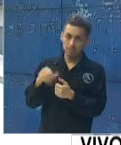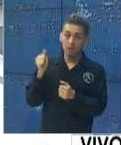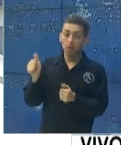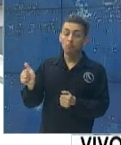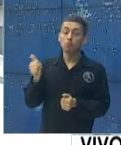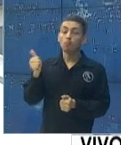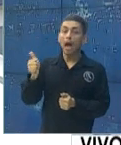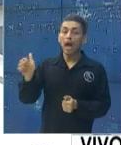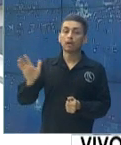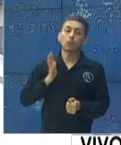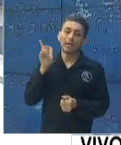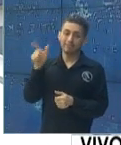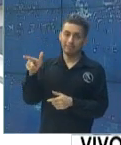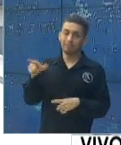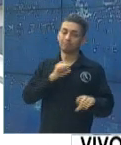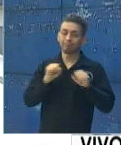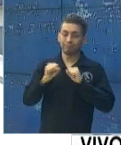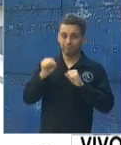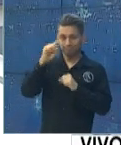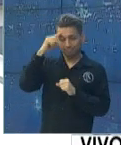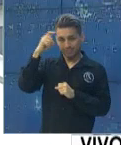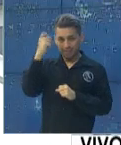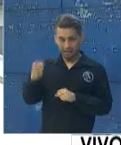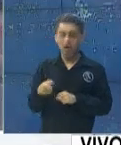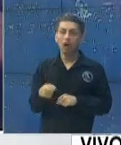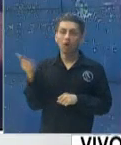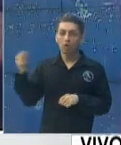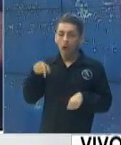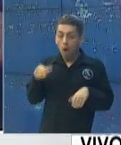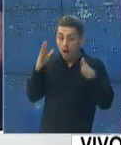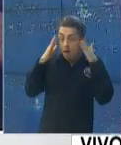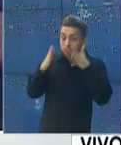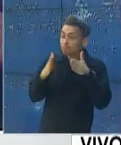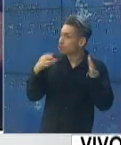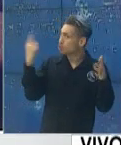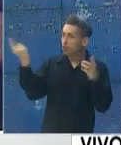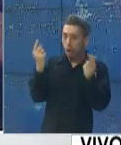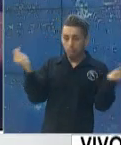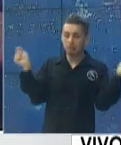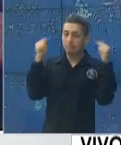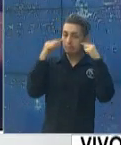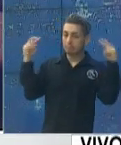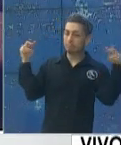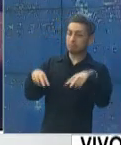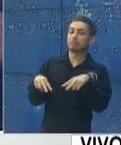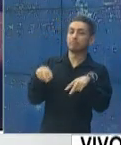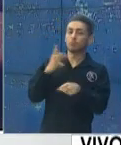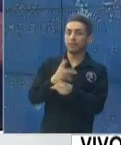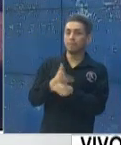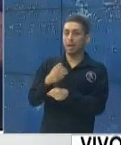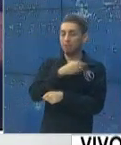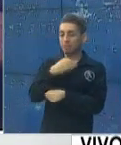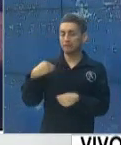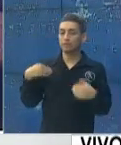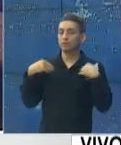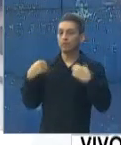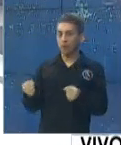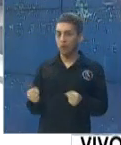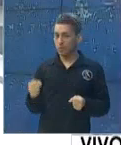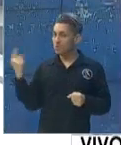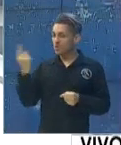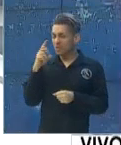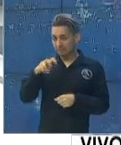suerte en su gestión porque es la cartera donde hoy se enfocan todas las miradas de Guatemala y todas las necesidades. Así que